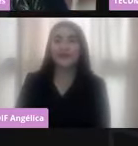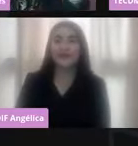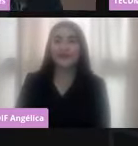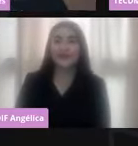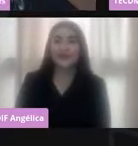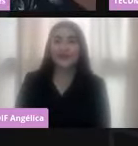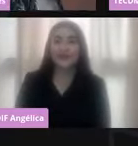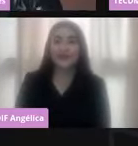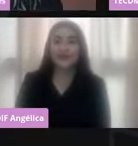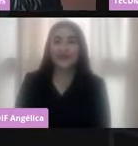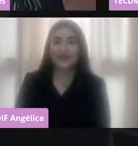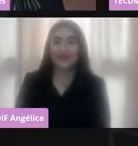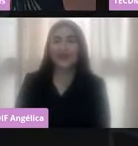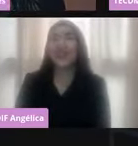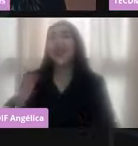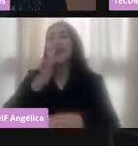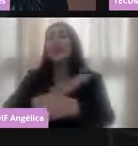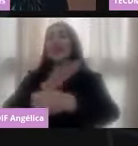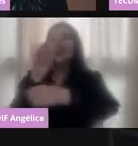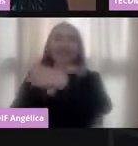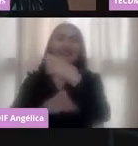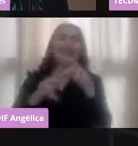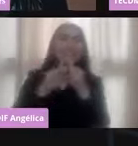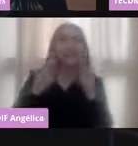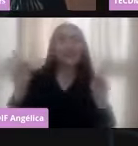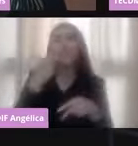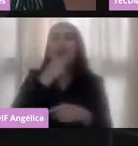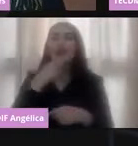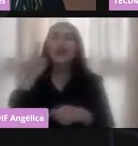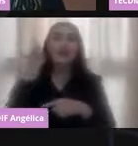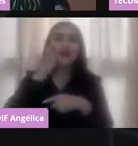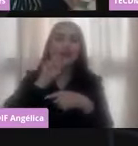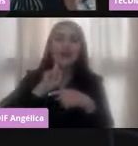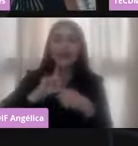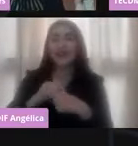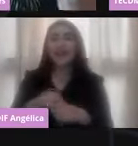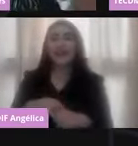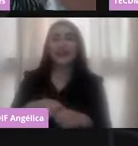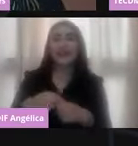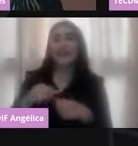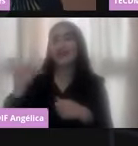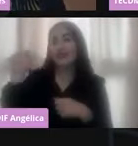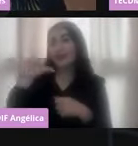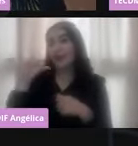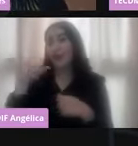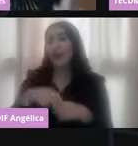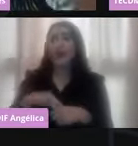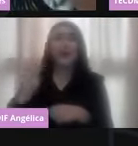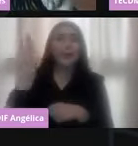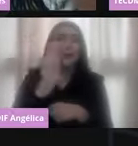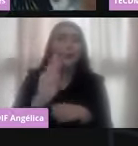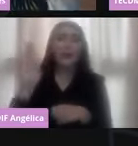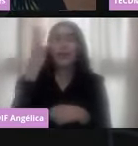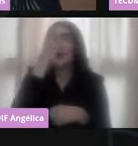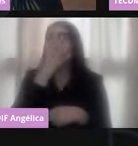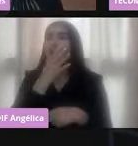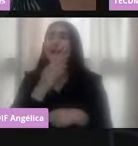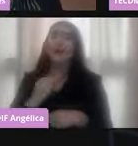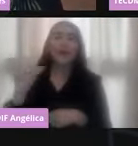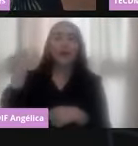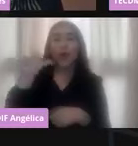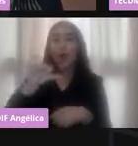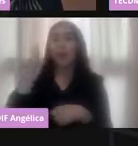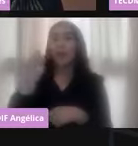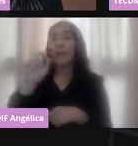Muy buenas tardes, tengan todas y todos ustedes en este hermosísimo miércoles 26 de